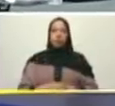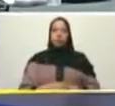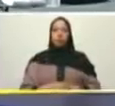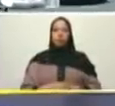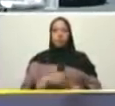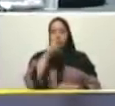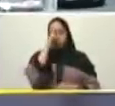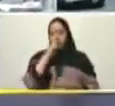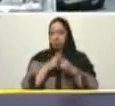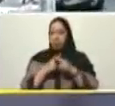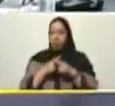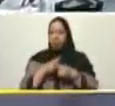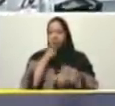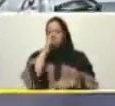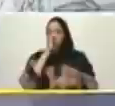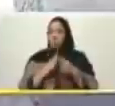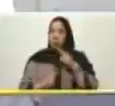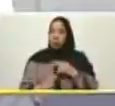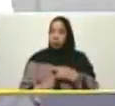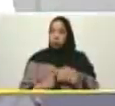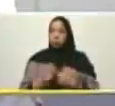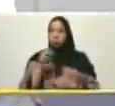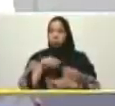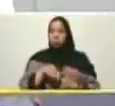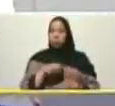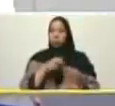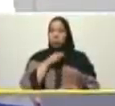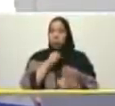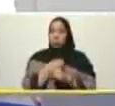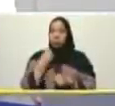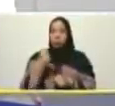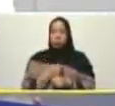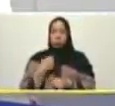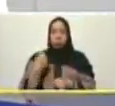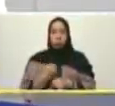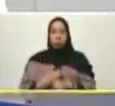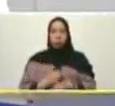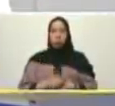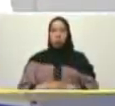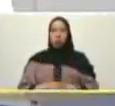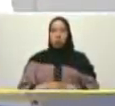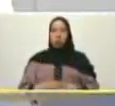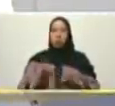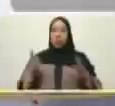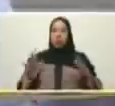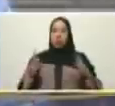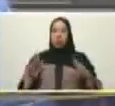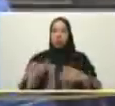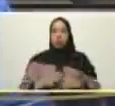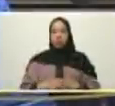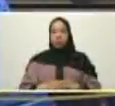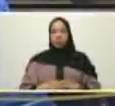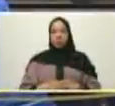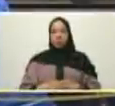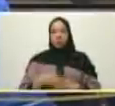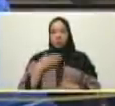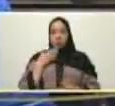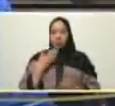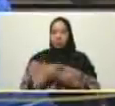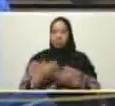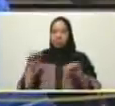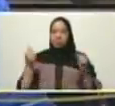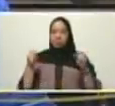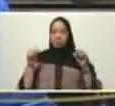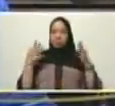reconocimiento con humildad y como un compromiso de seguir adelante Villaruel con el pueblo siempre para el pueblo siempre